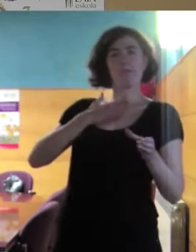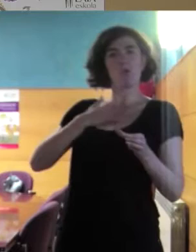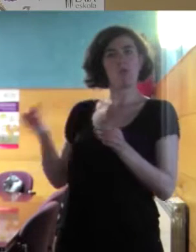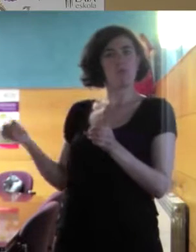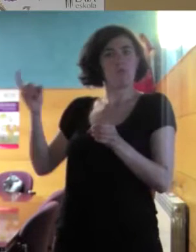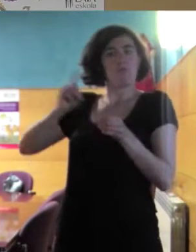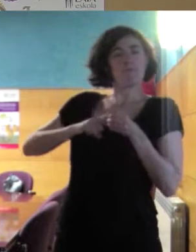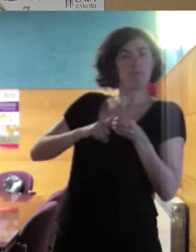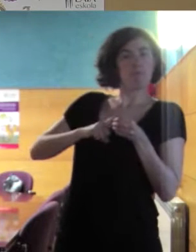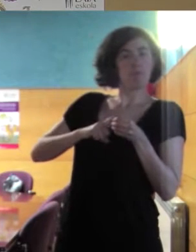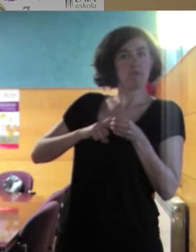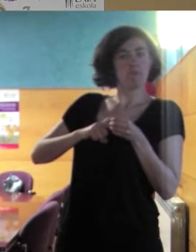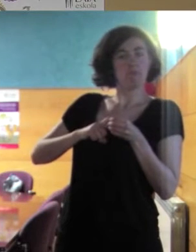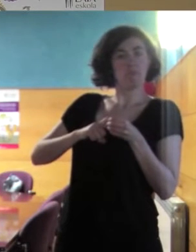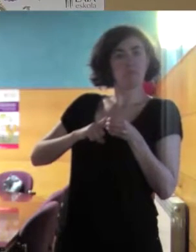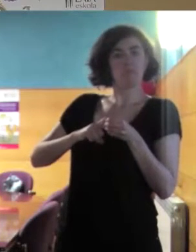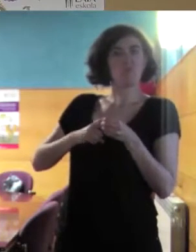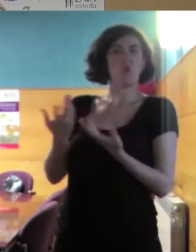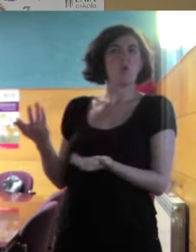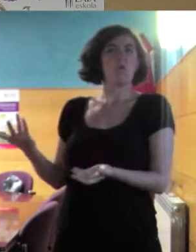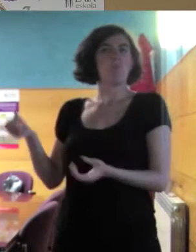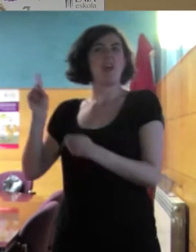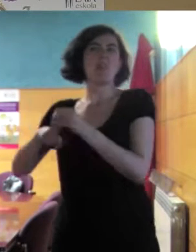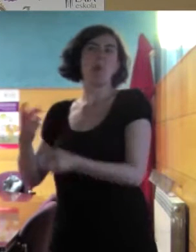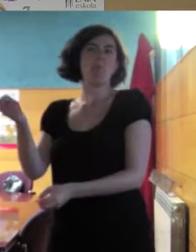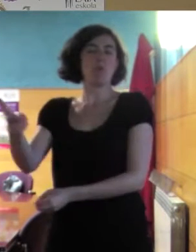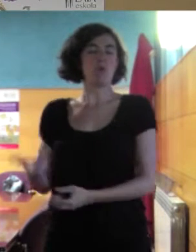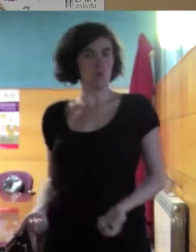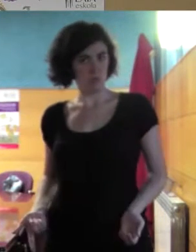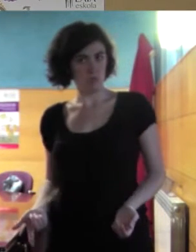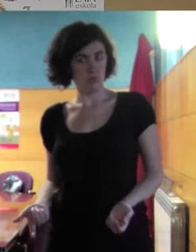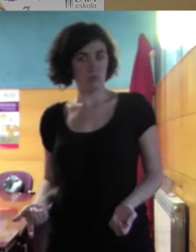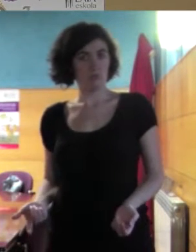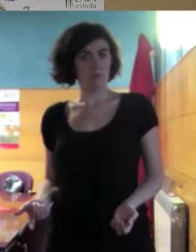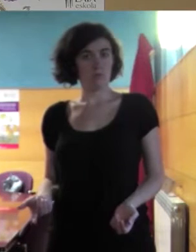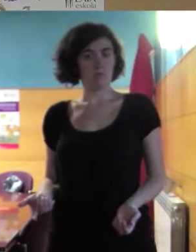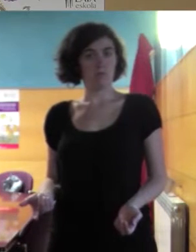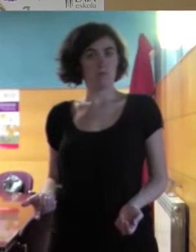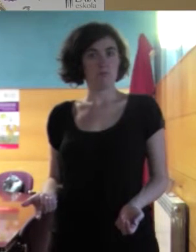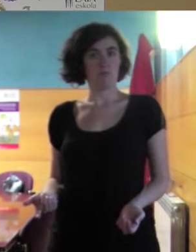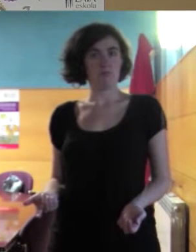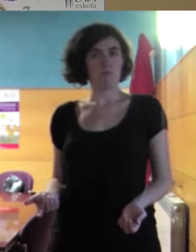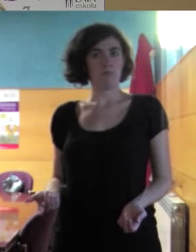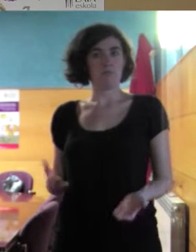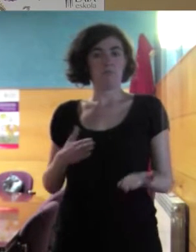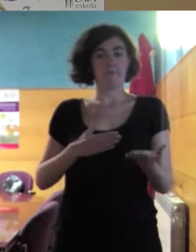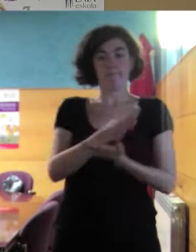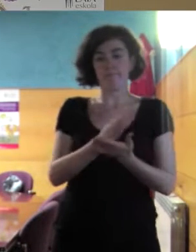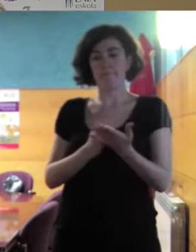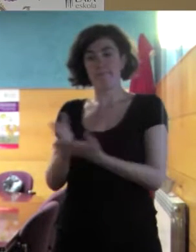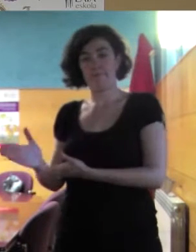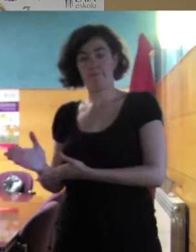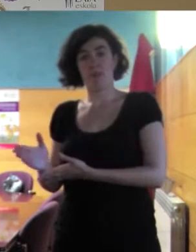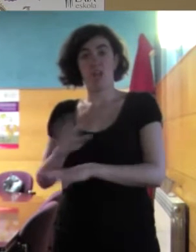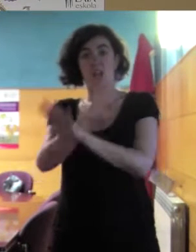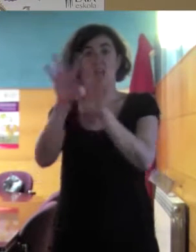entonces, pues no voy a participar tanto. Claro, estos dos parámetros cruzados nos dan cuatro opciones, que aquí aparecen